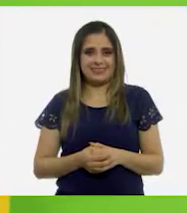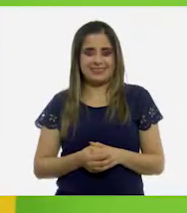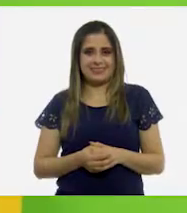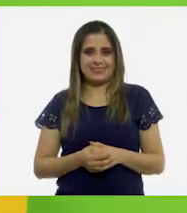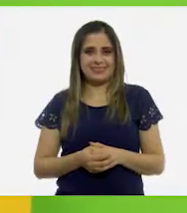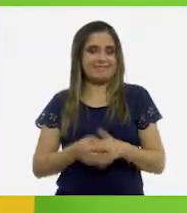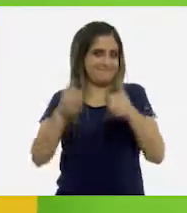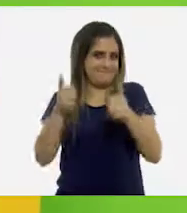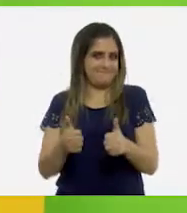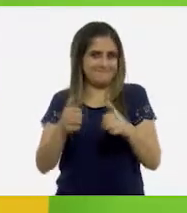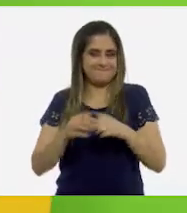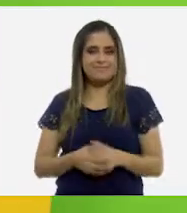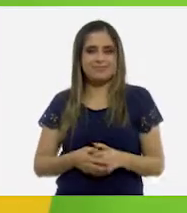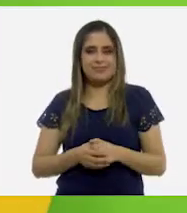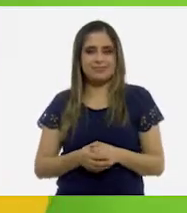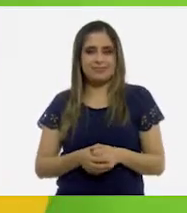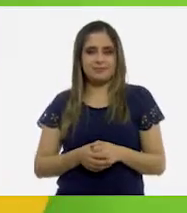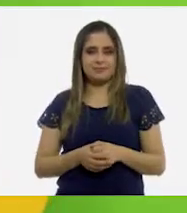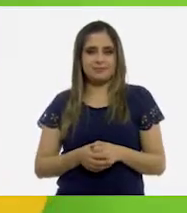¡Llegó!